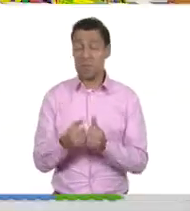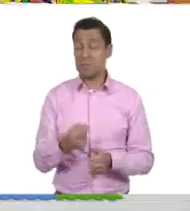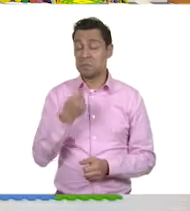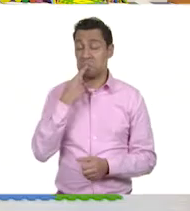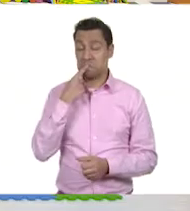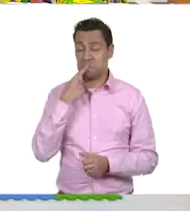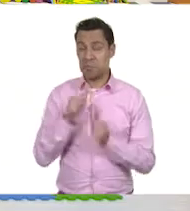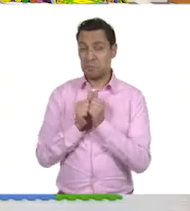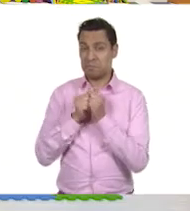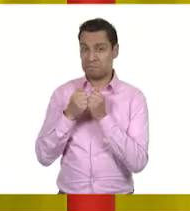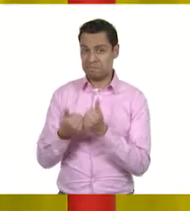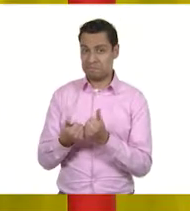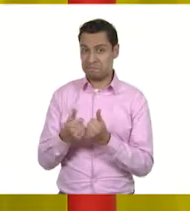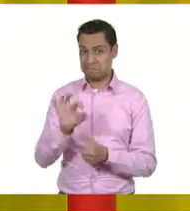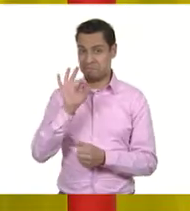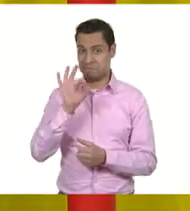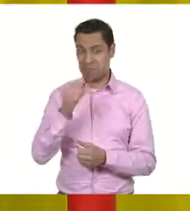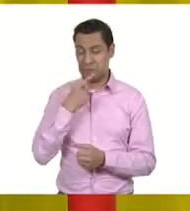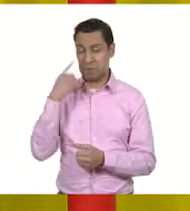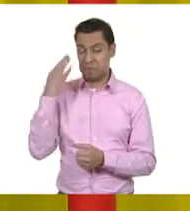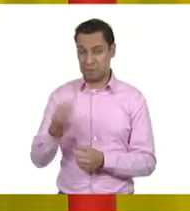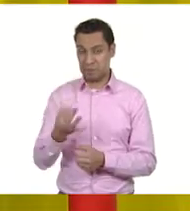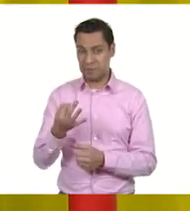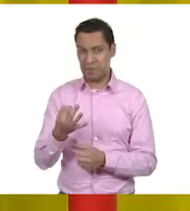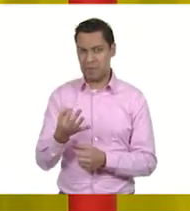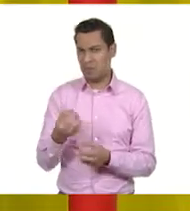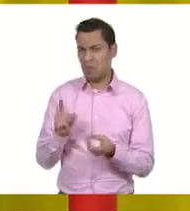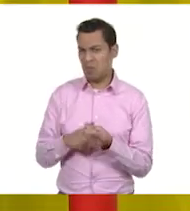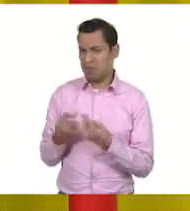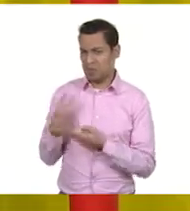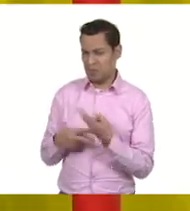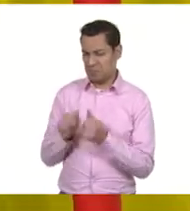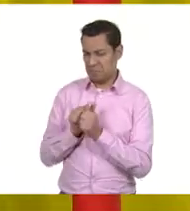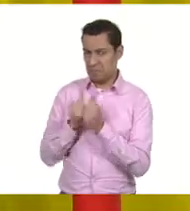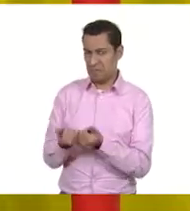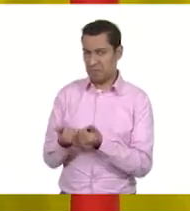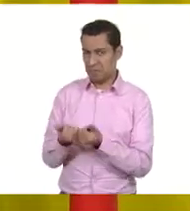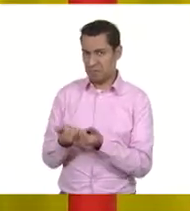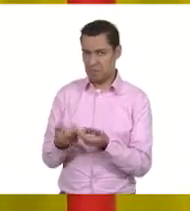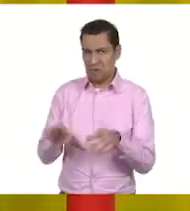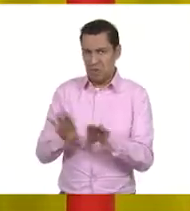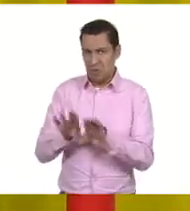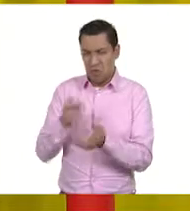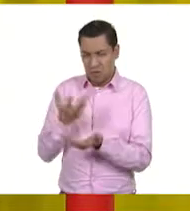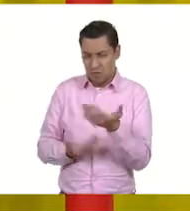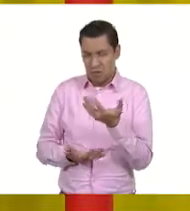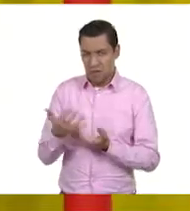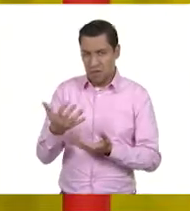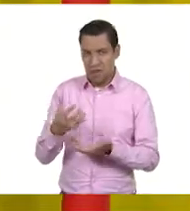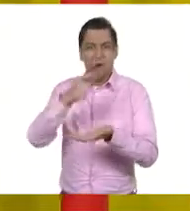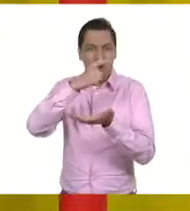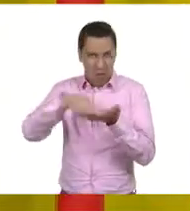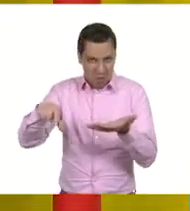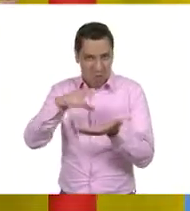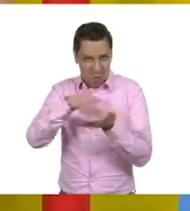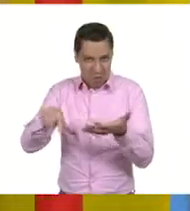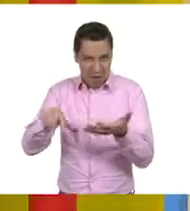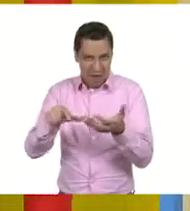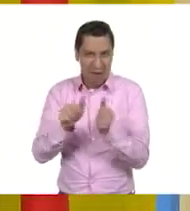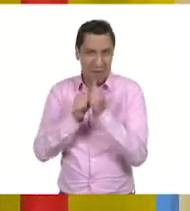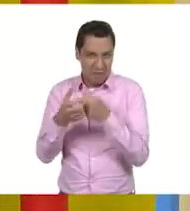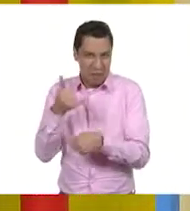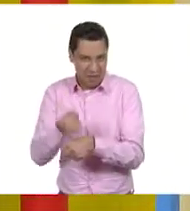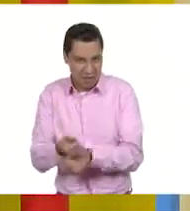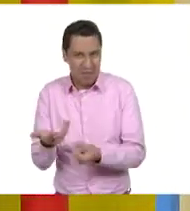rico. Pero, ¿de dónde sacamos el pan? No viene del supermercado, o sea, lo compramos en el supermercado o en la panadería,